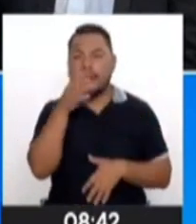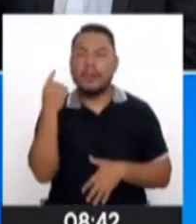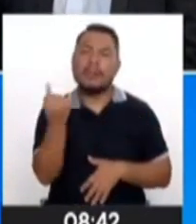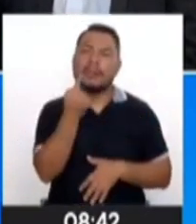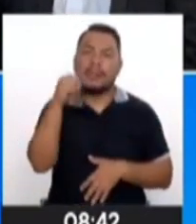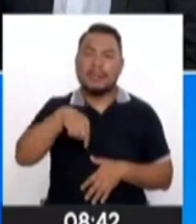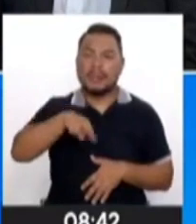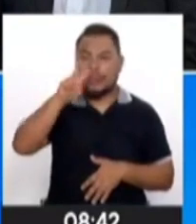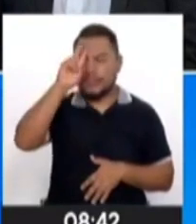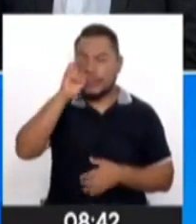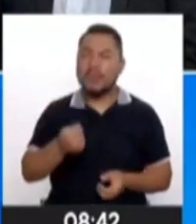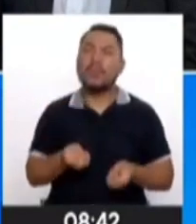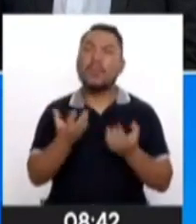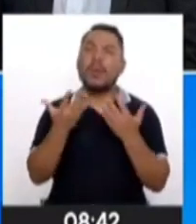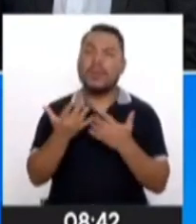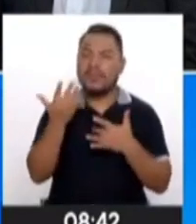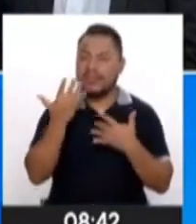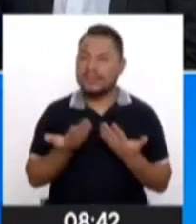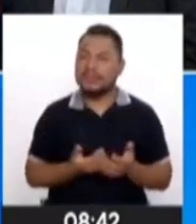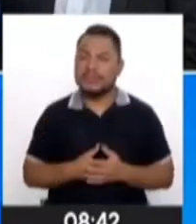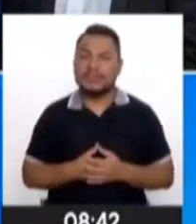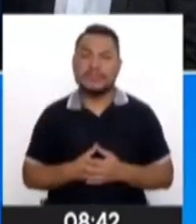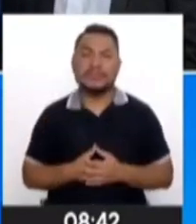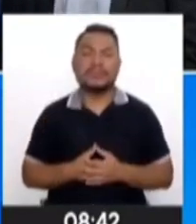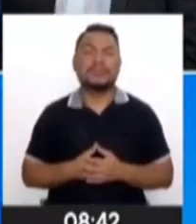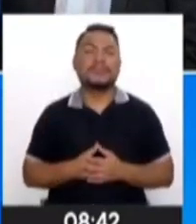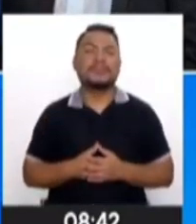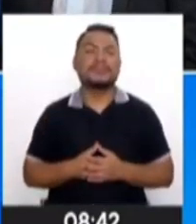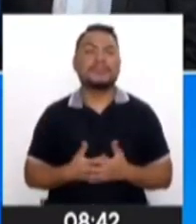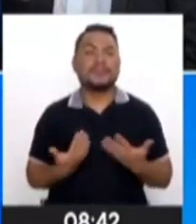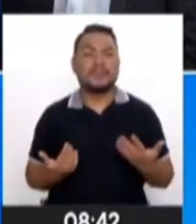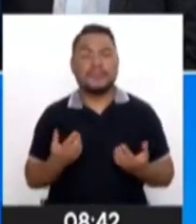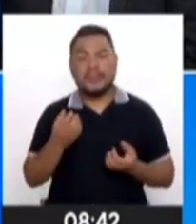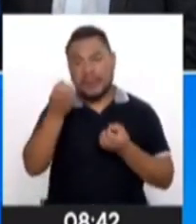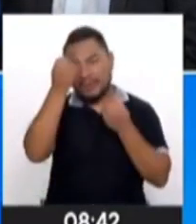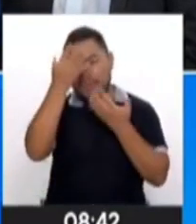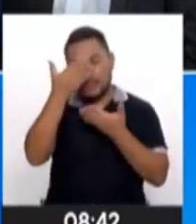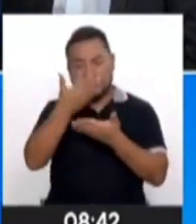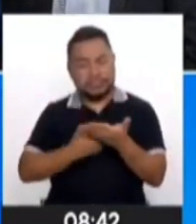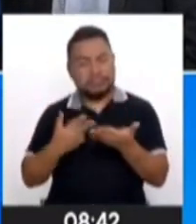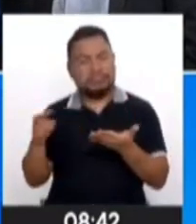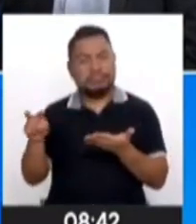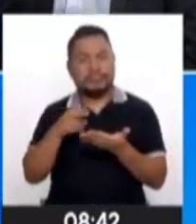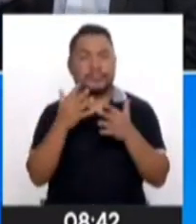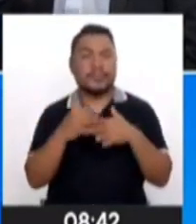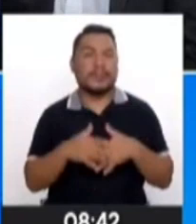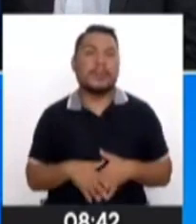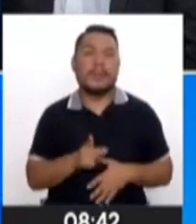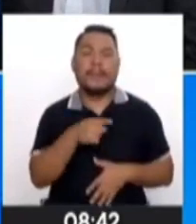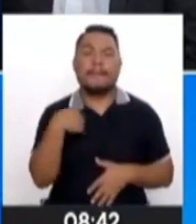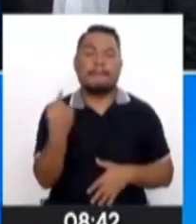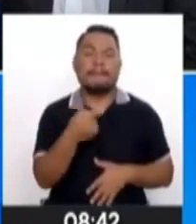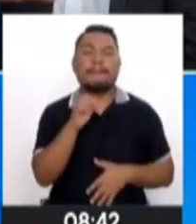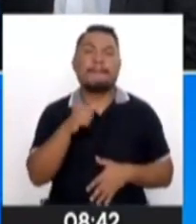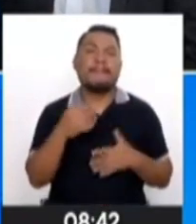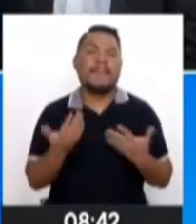existen y cuál es el grupo etario. Mira, según las cifras, nosotros digamos como somos un